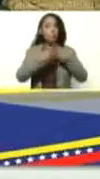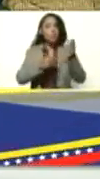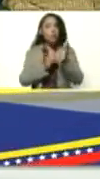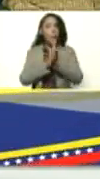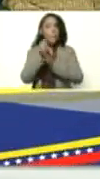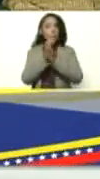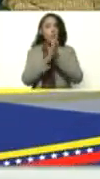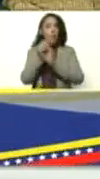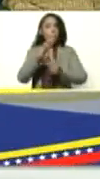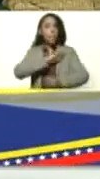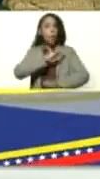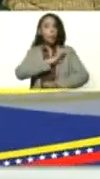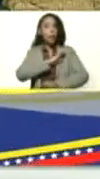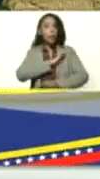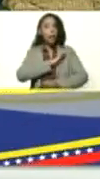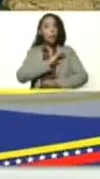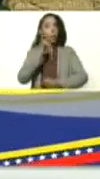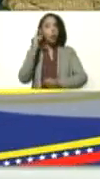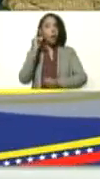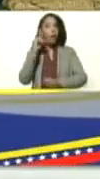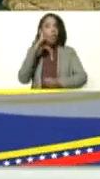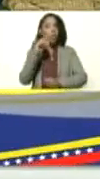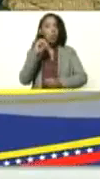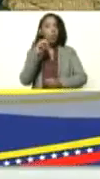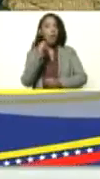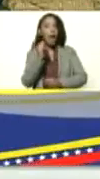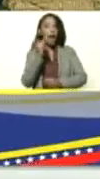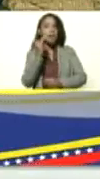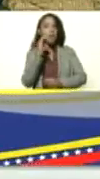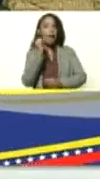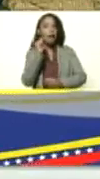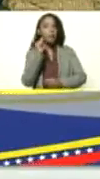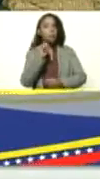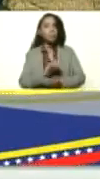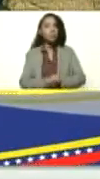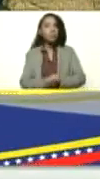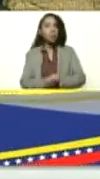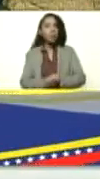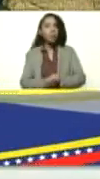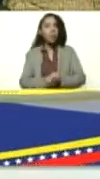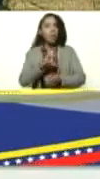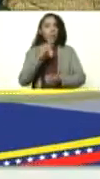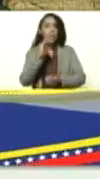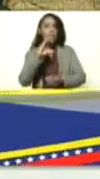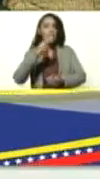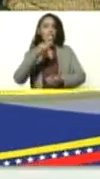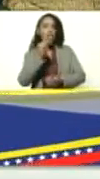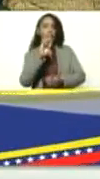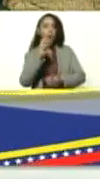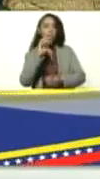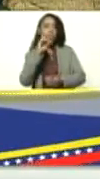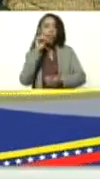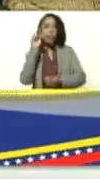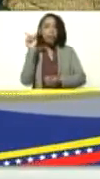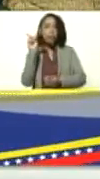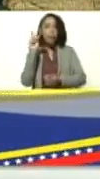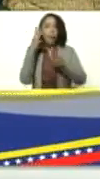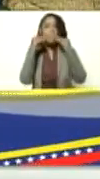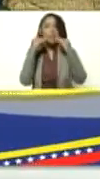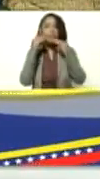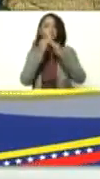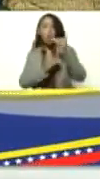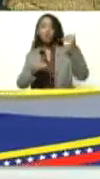emprendedora, propietaria, Donaira Sánchez, Richard Mendoza, en esta experiencia de los